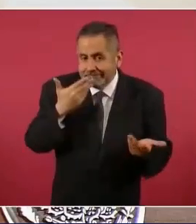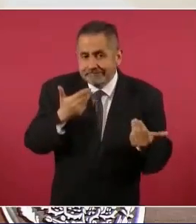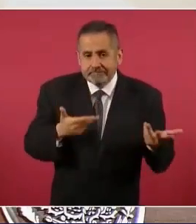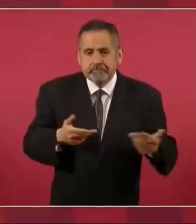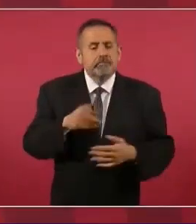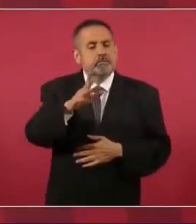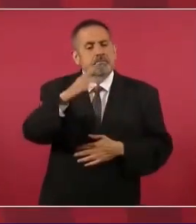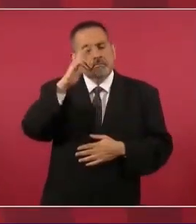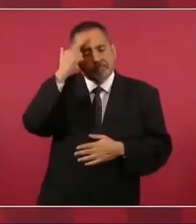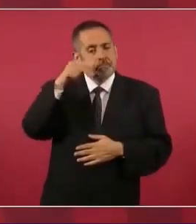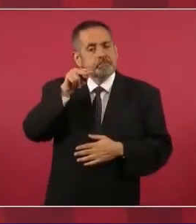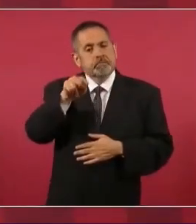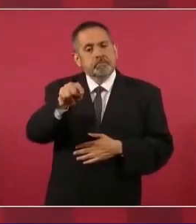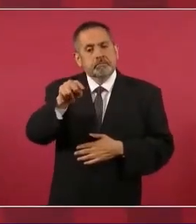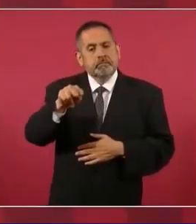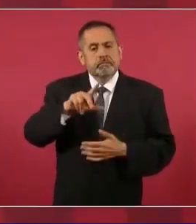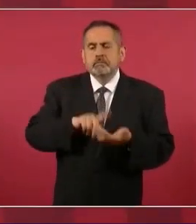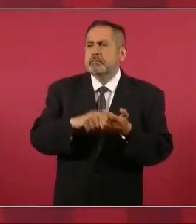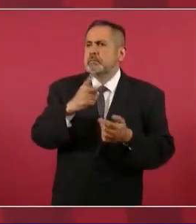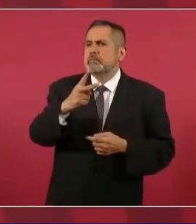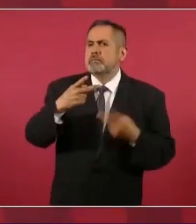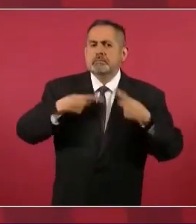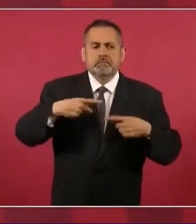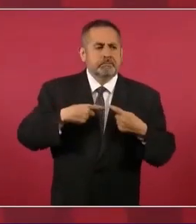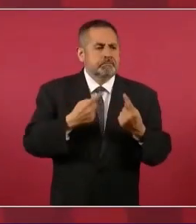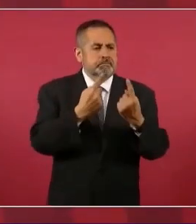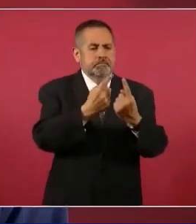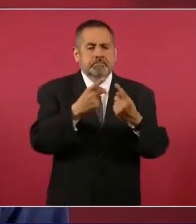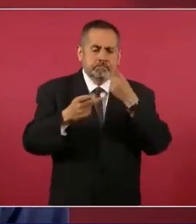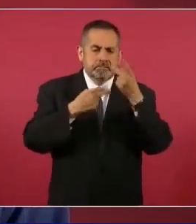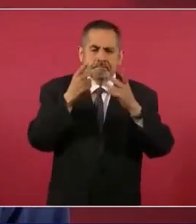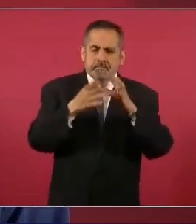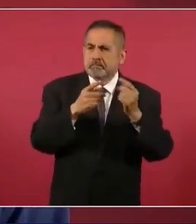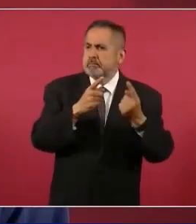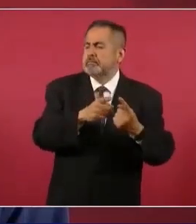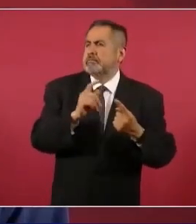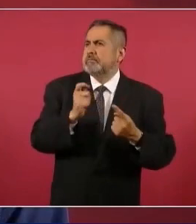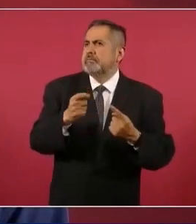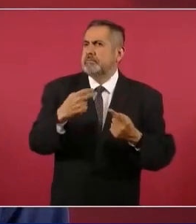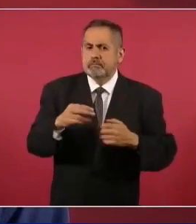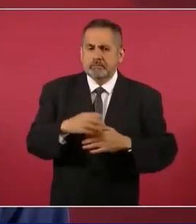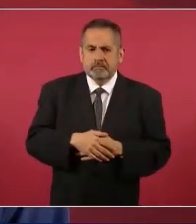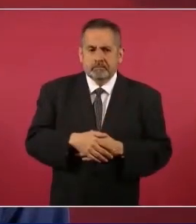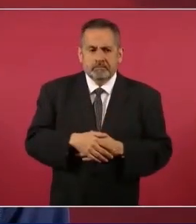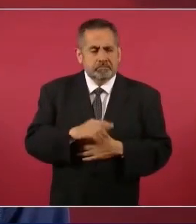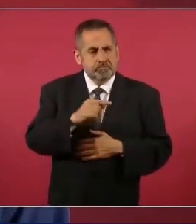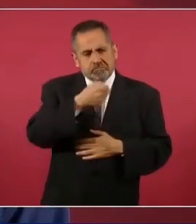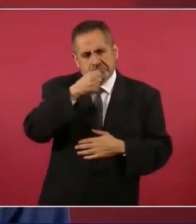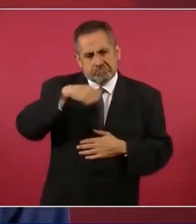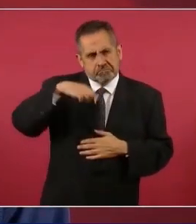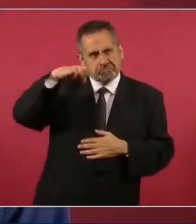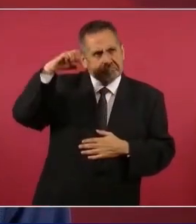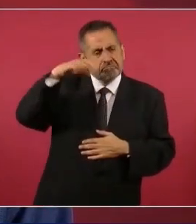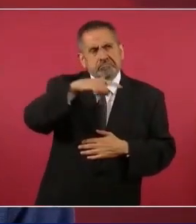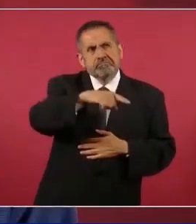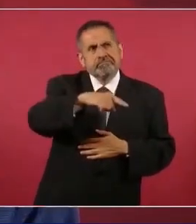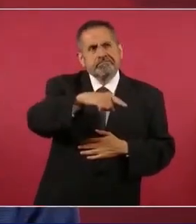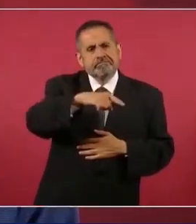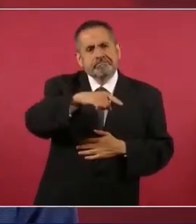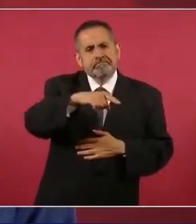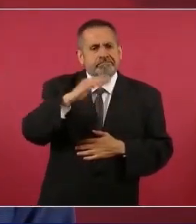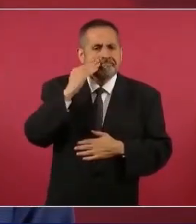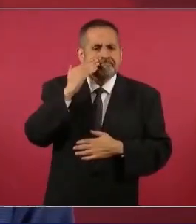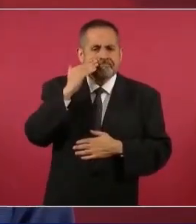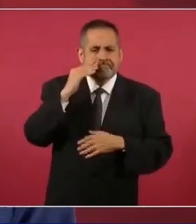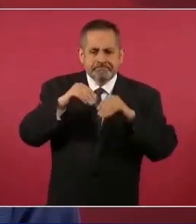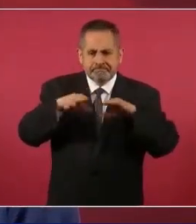El otro día estaba yo viendo, hay dos señores ahí, grandes, en el Face,